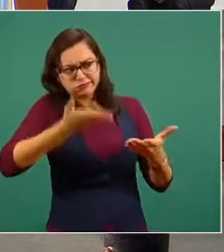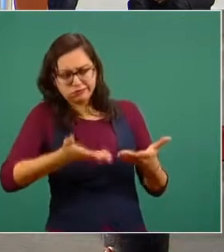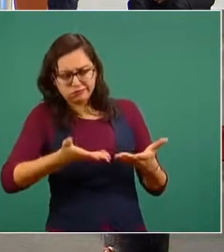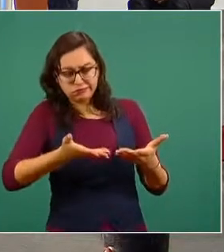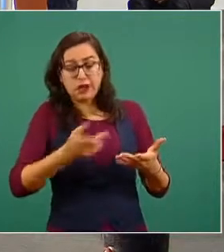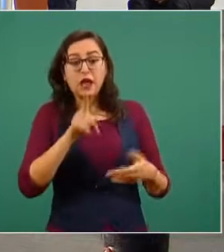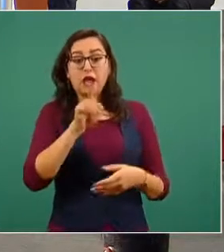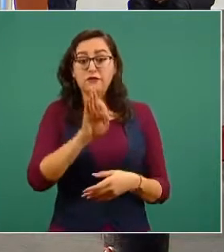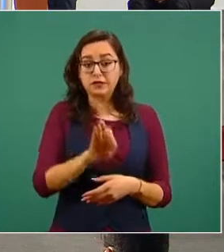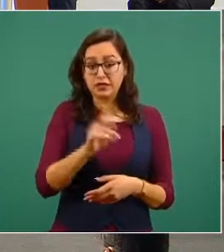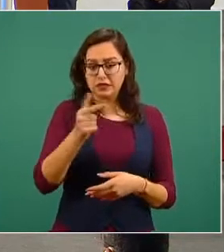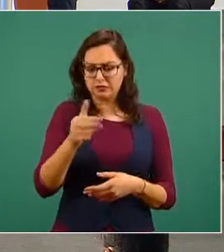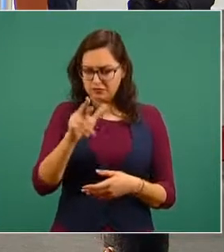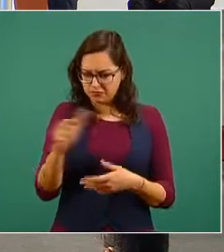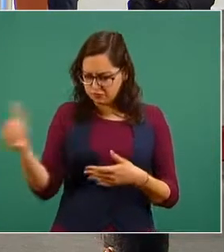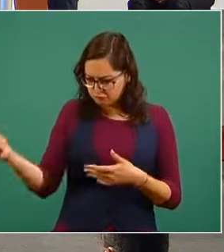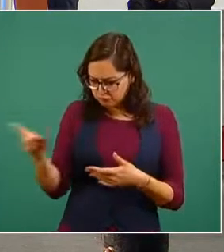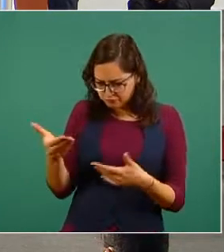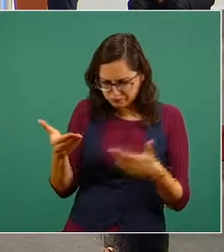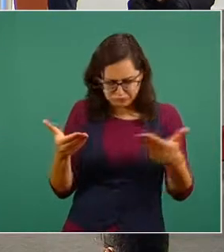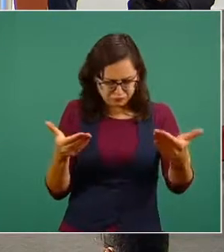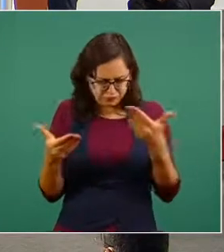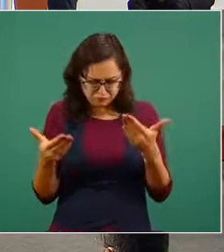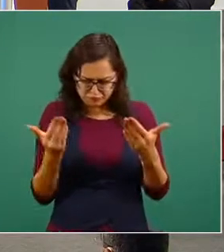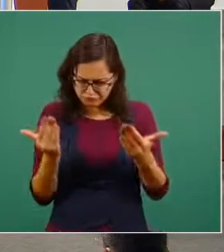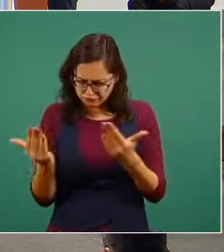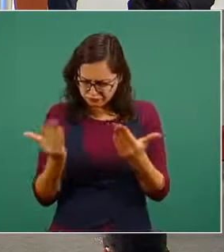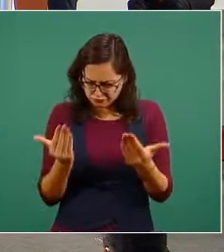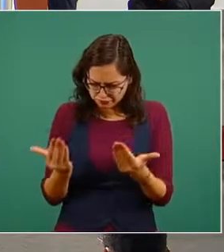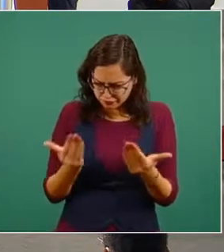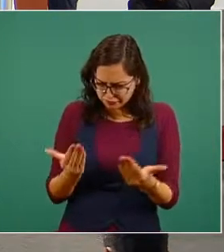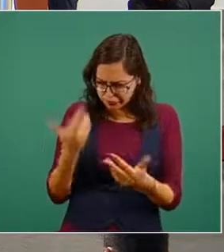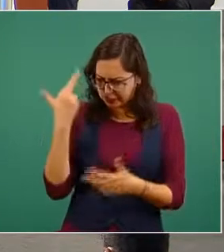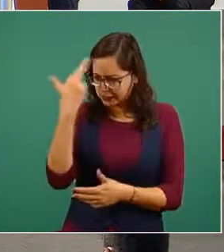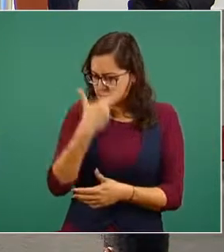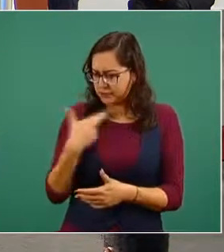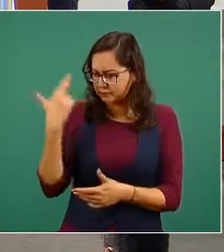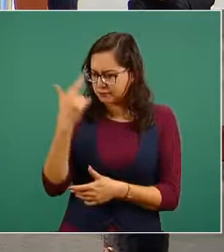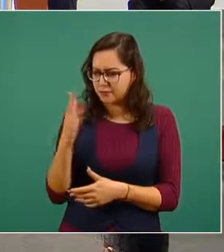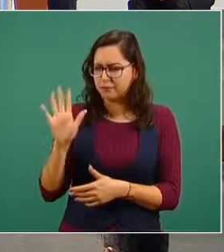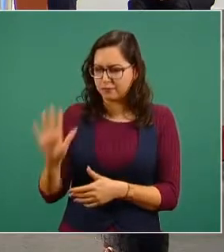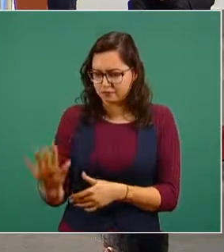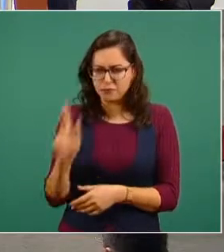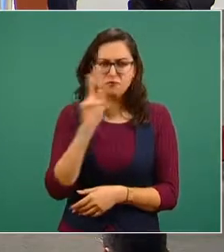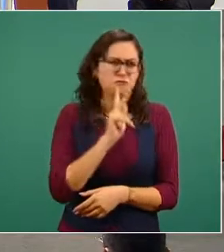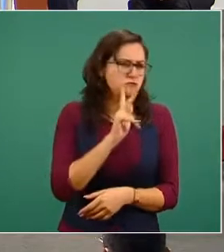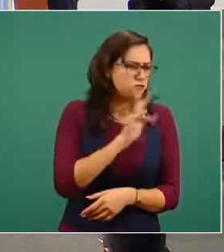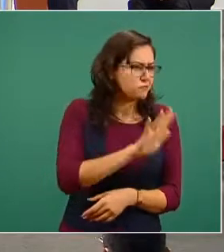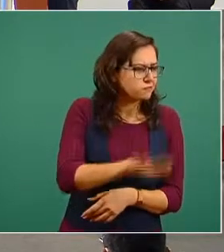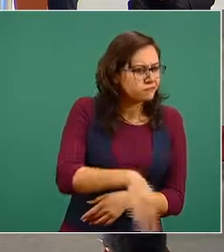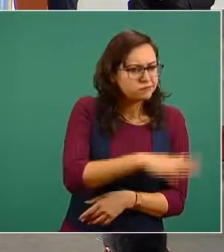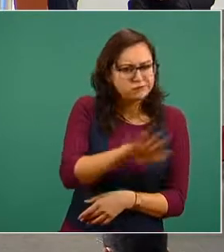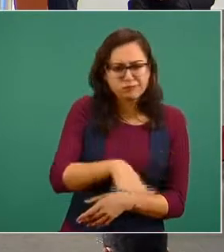acciones necesarias para obtener las evidencias indispensables en este caso.